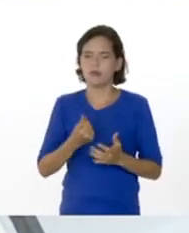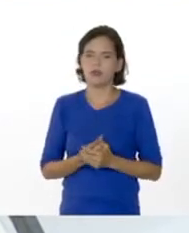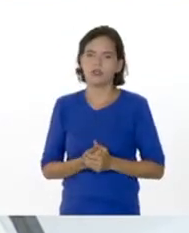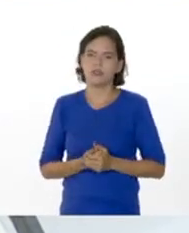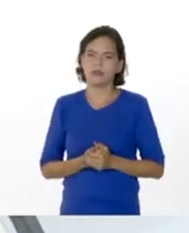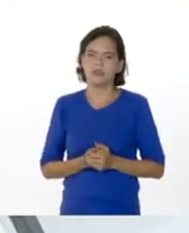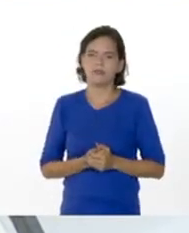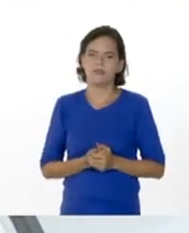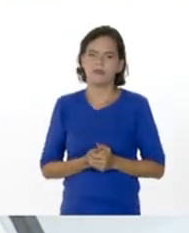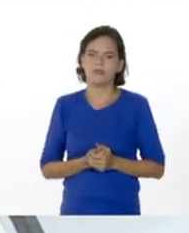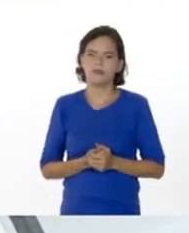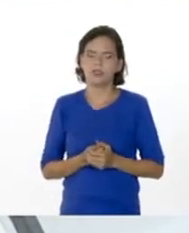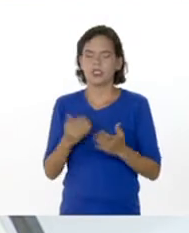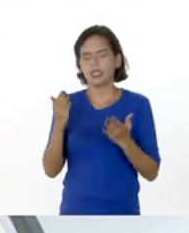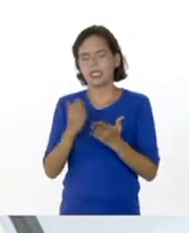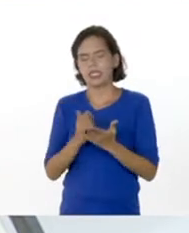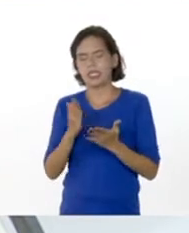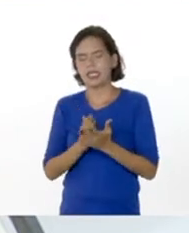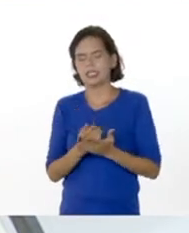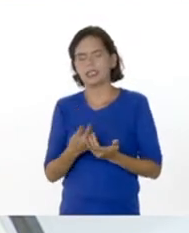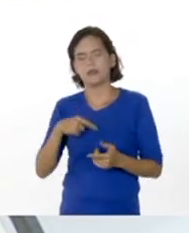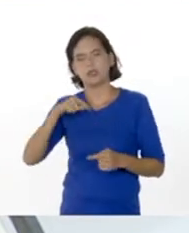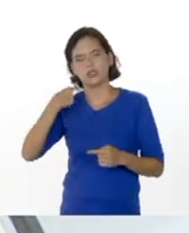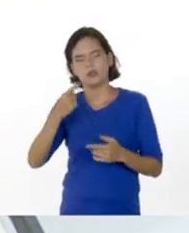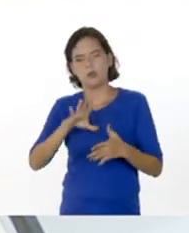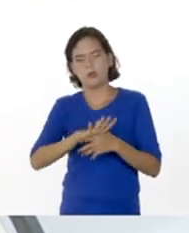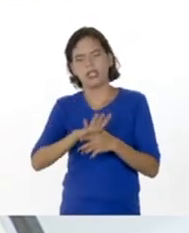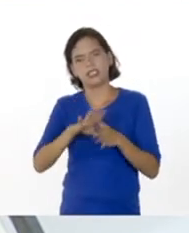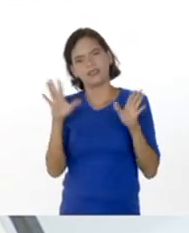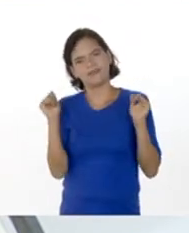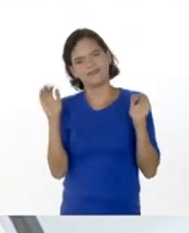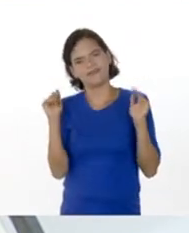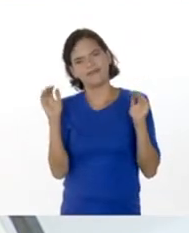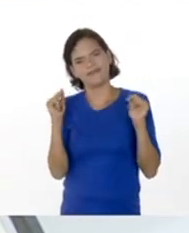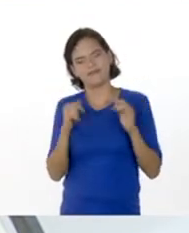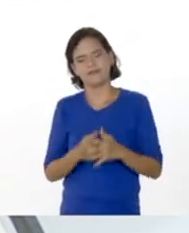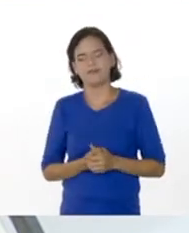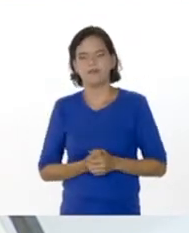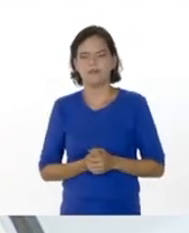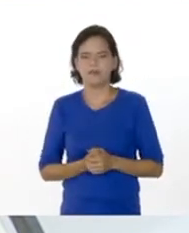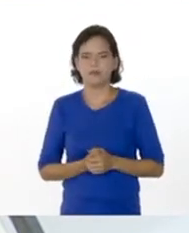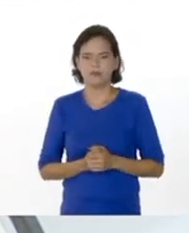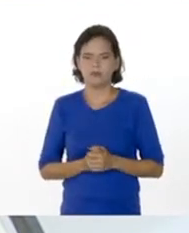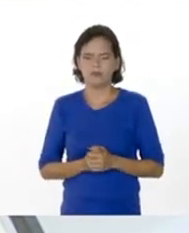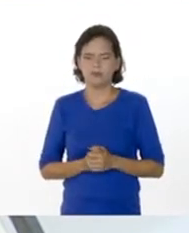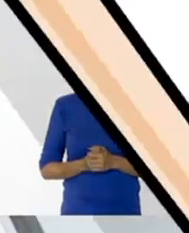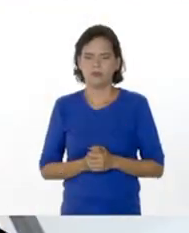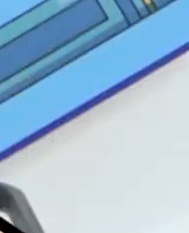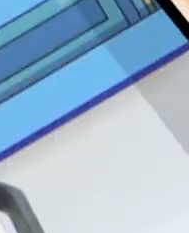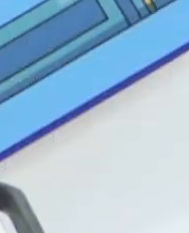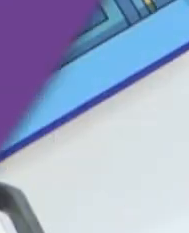clase el próximo martes. Así que, chao familia venezolana, nos vemos.